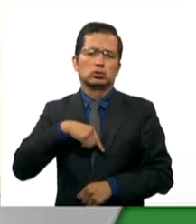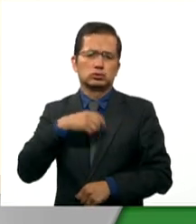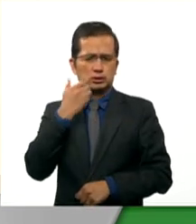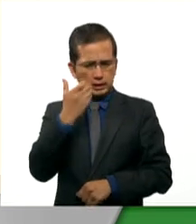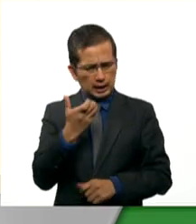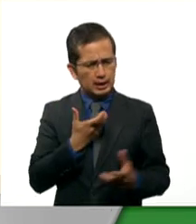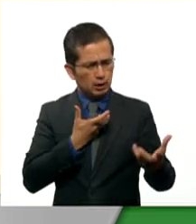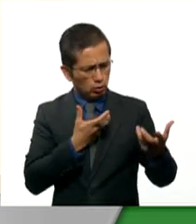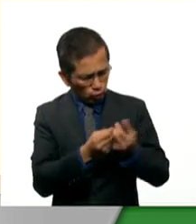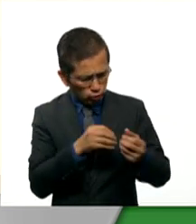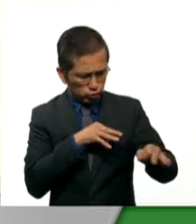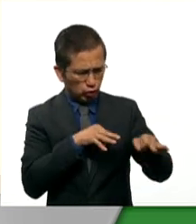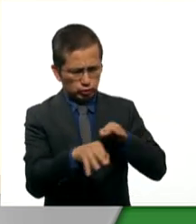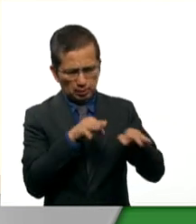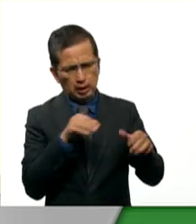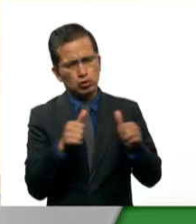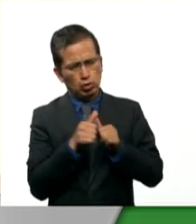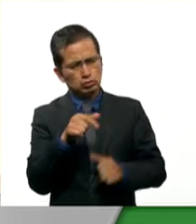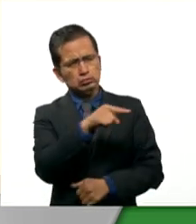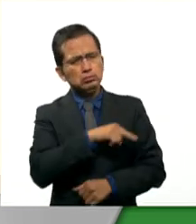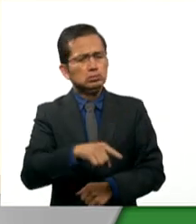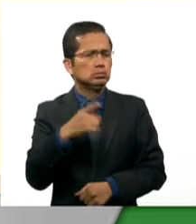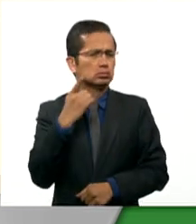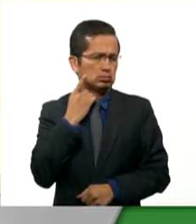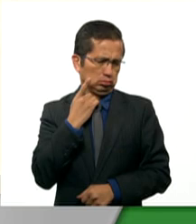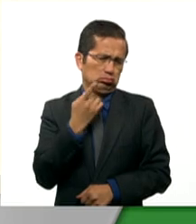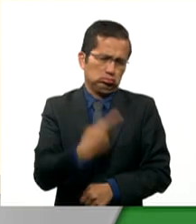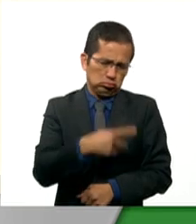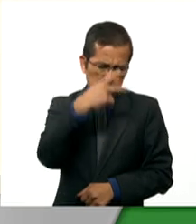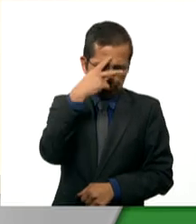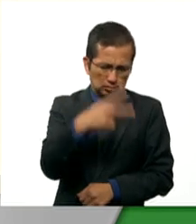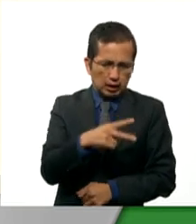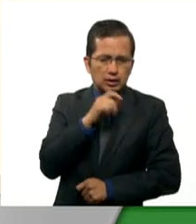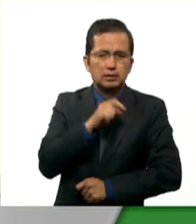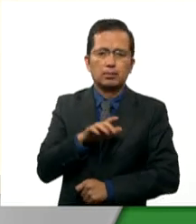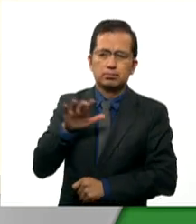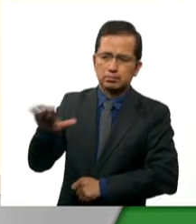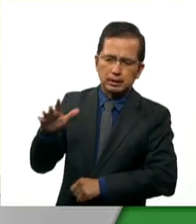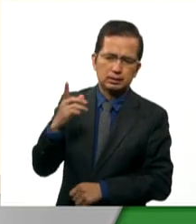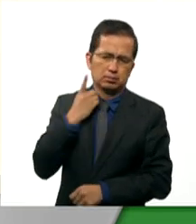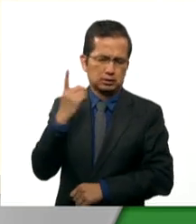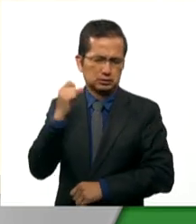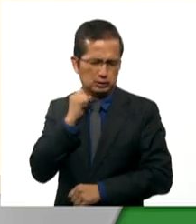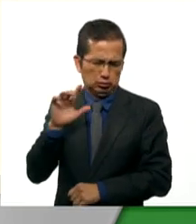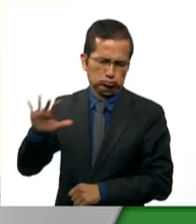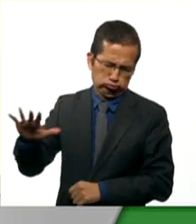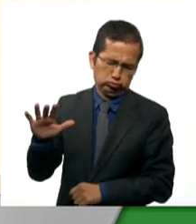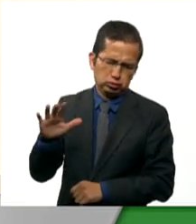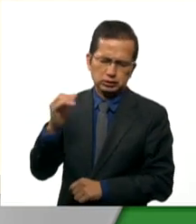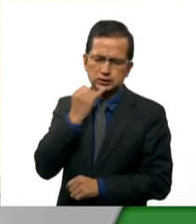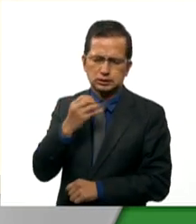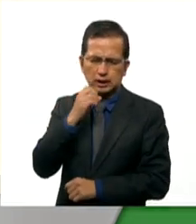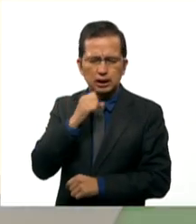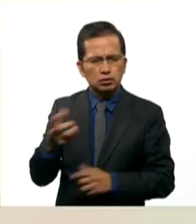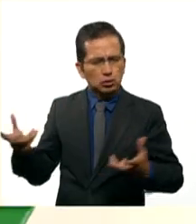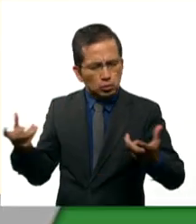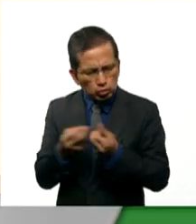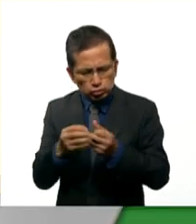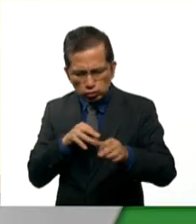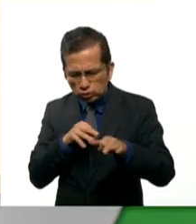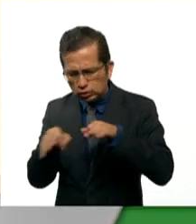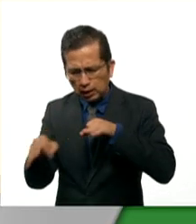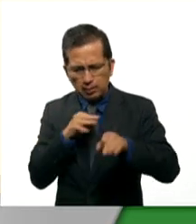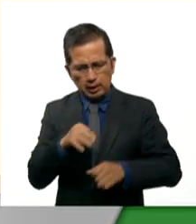con los parlamentarios y parlamentarias de México, así como con las parlamentarias y los parlamentarios de Israel para impulsar